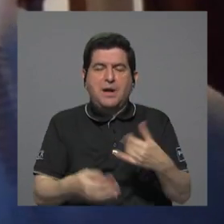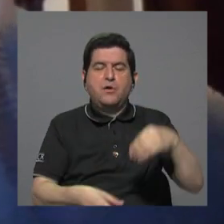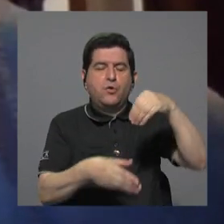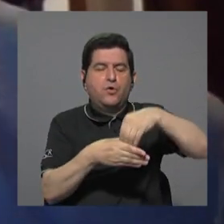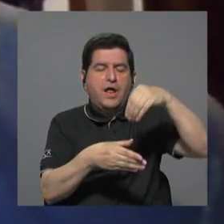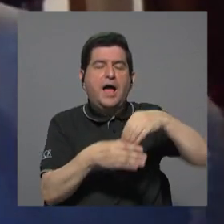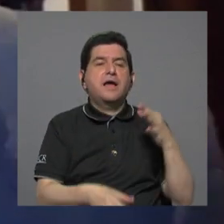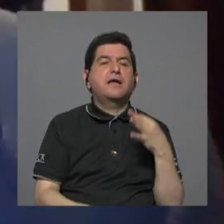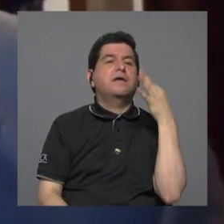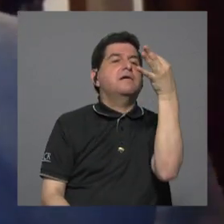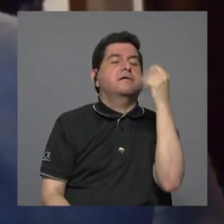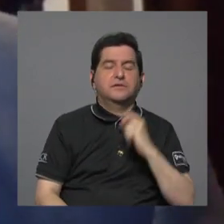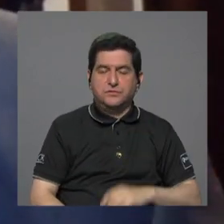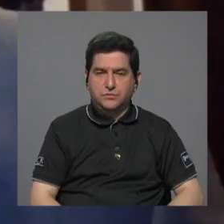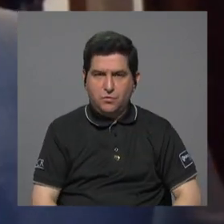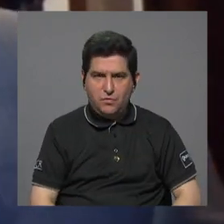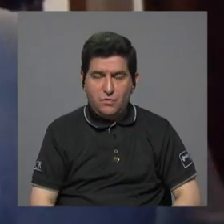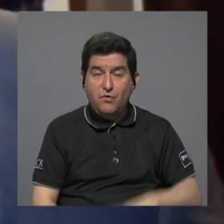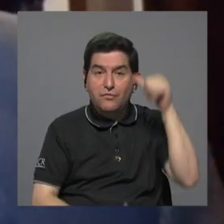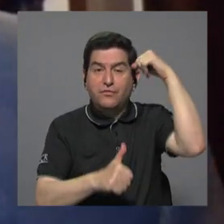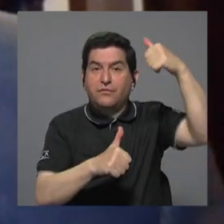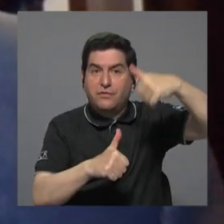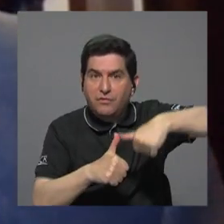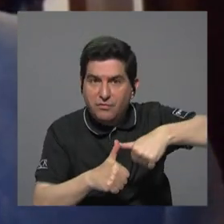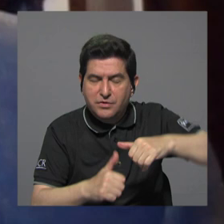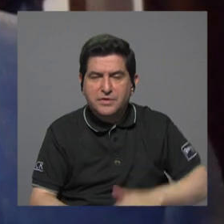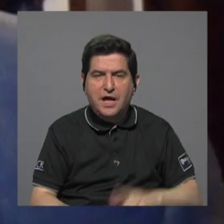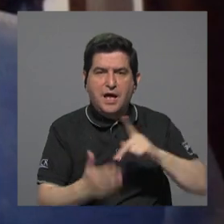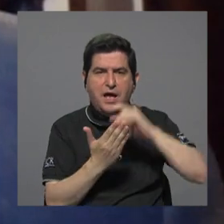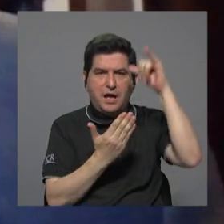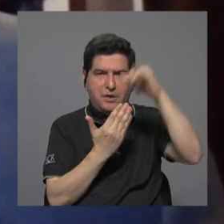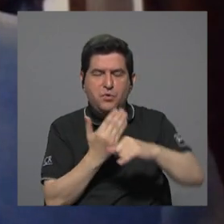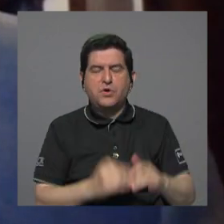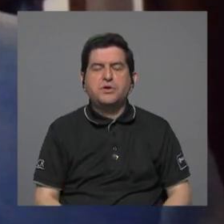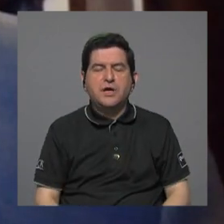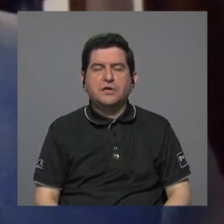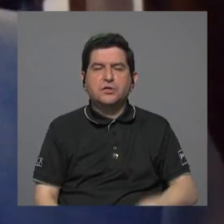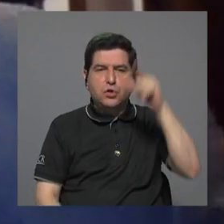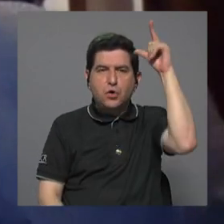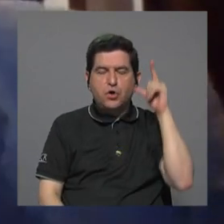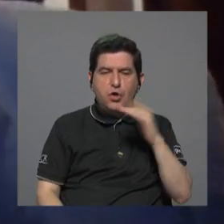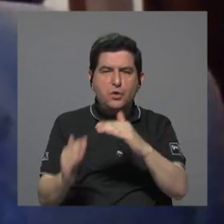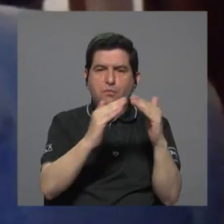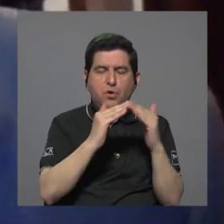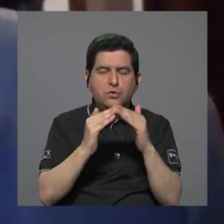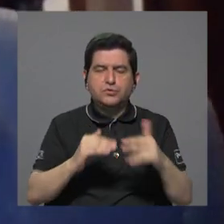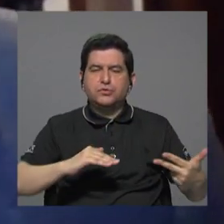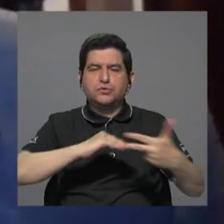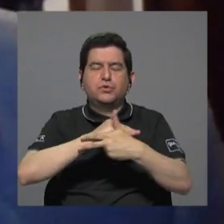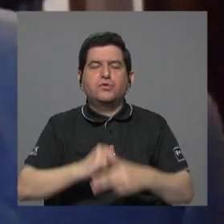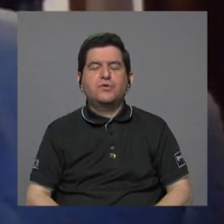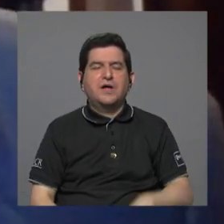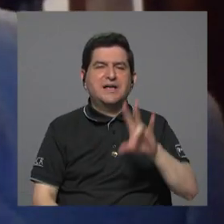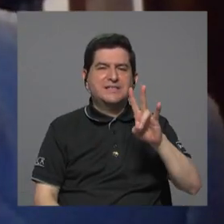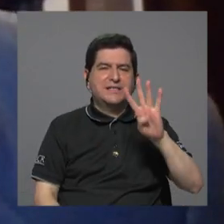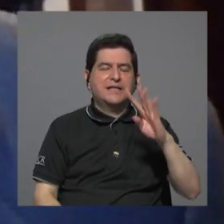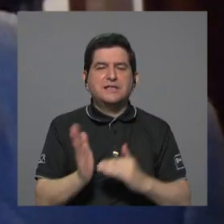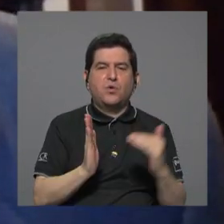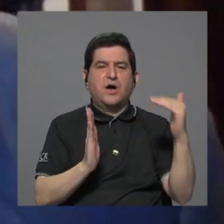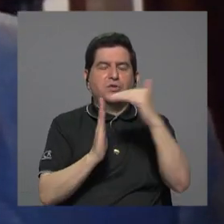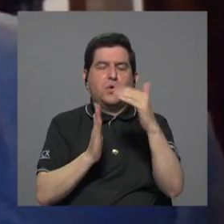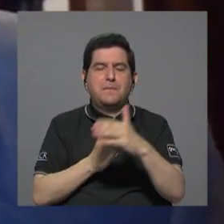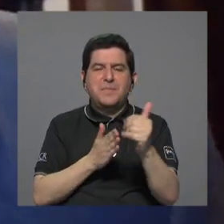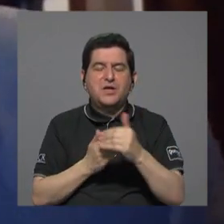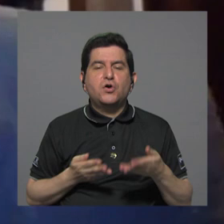futuros porque recordemos que con el proyecto Limón Ciudad Puerto se devolvieron cerca de 74 millones de